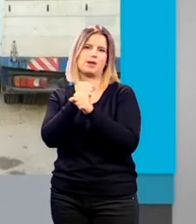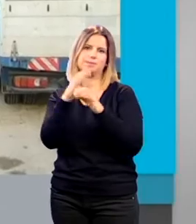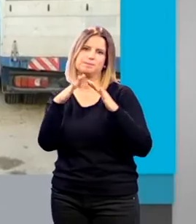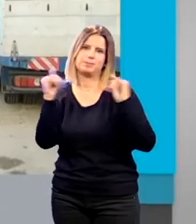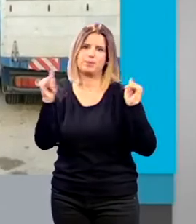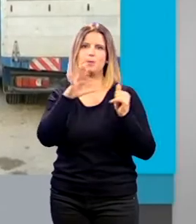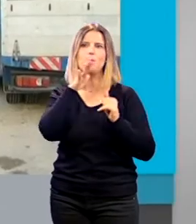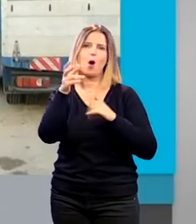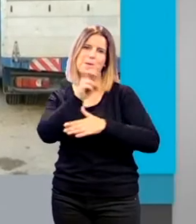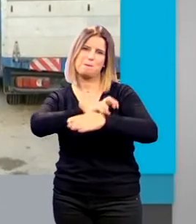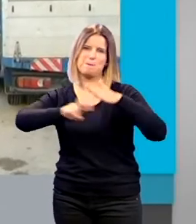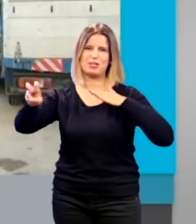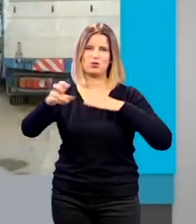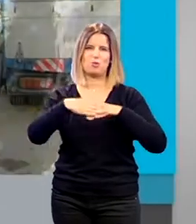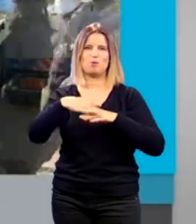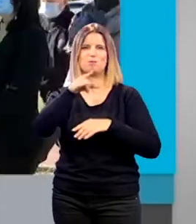la instalación del metro